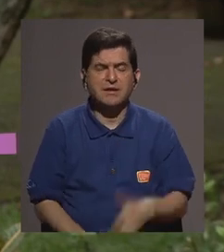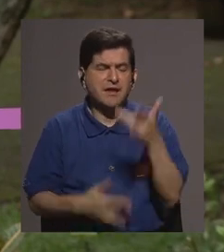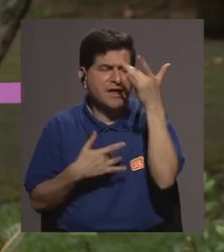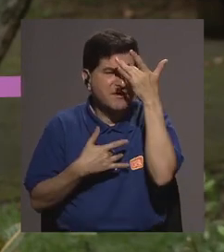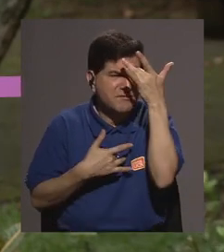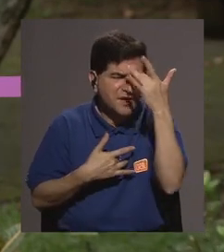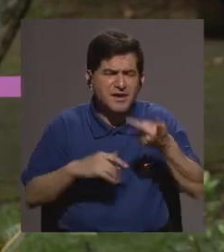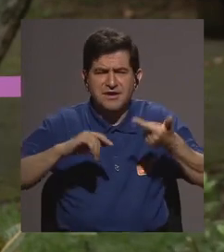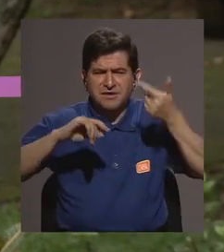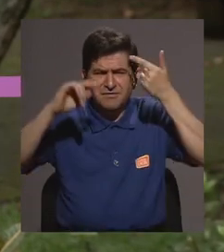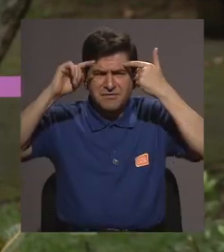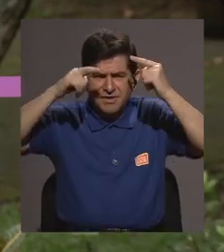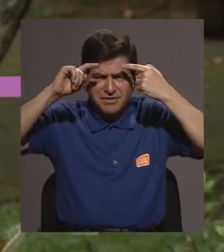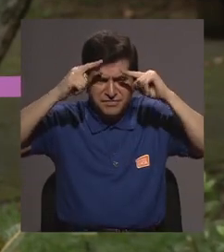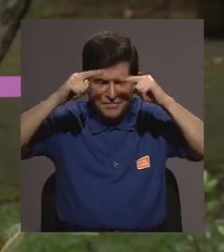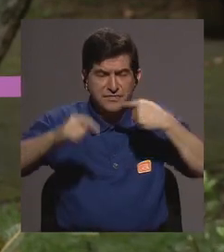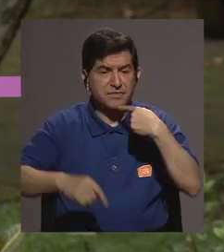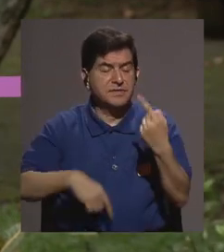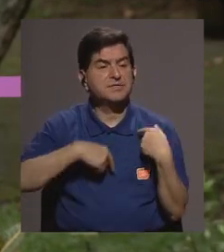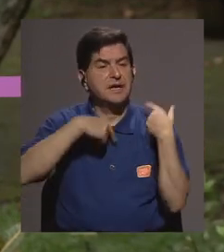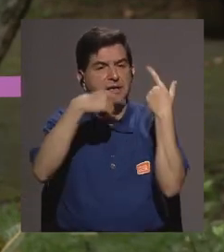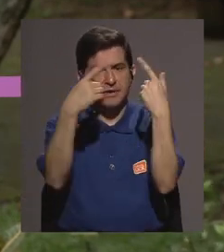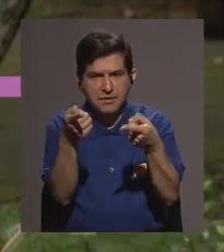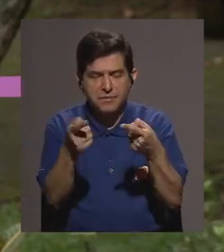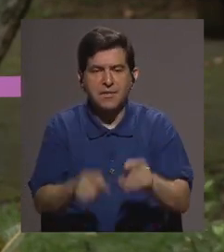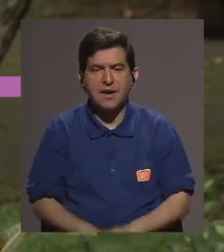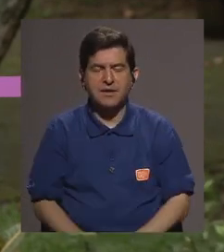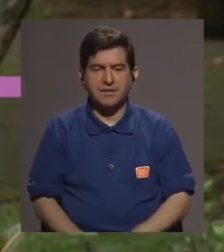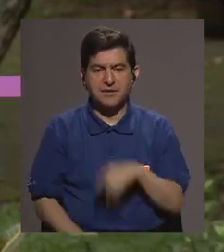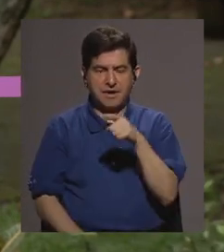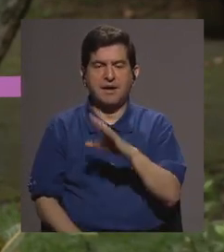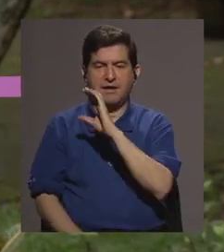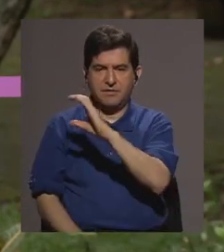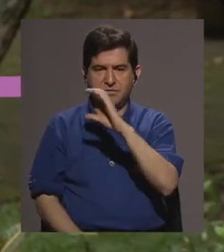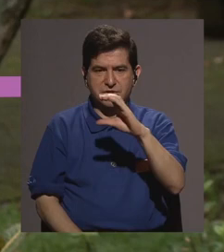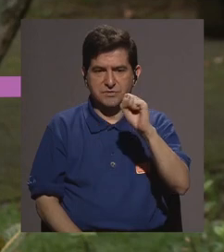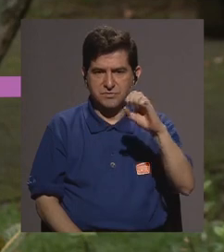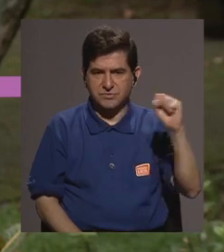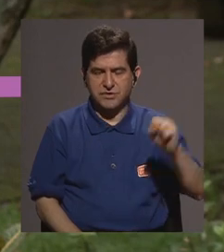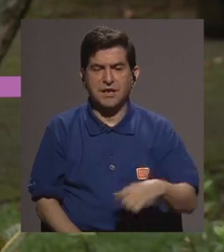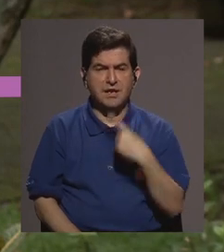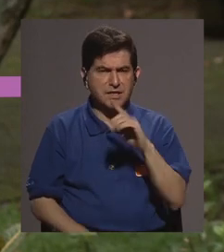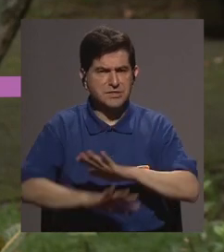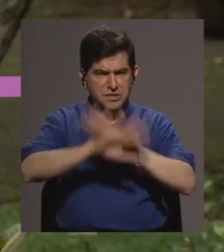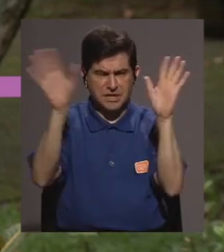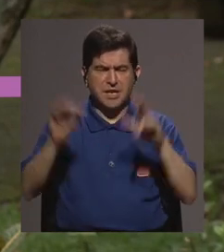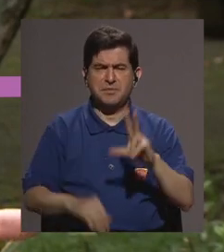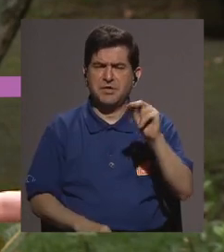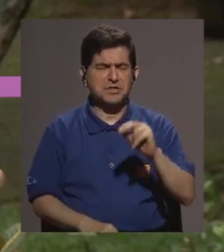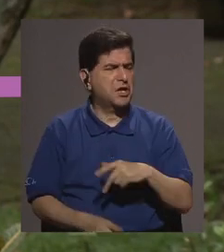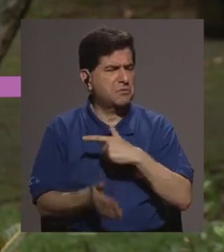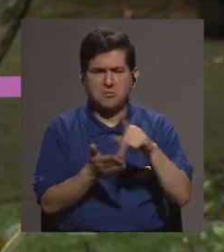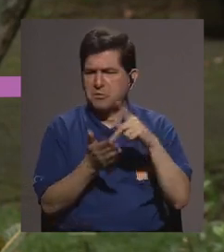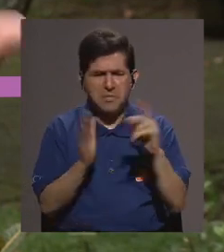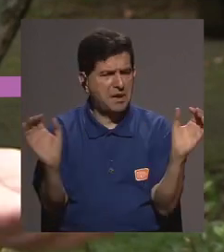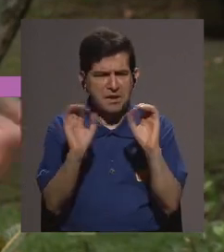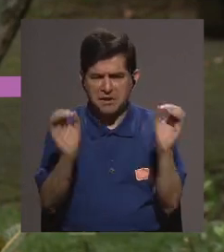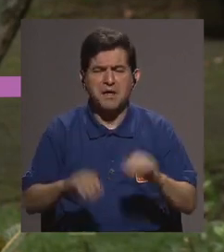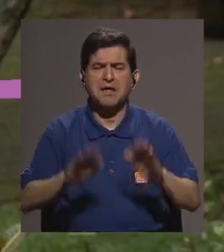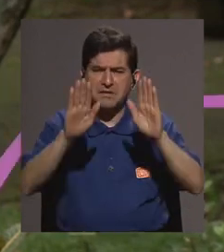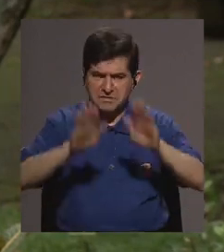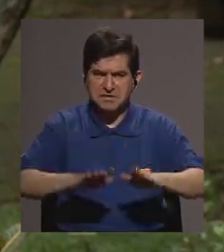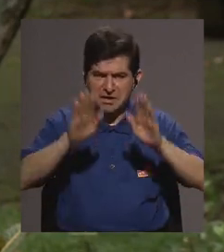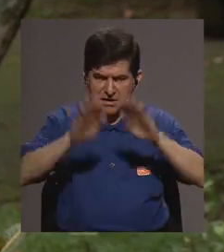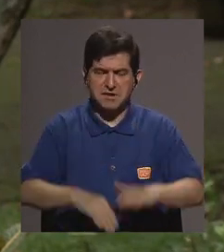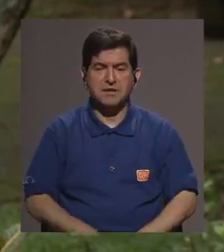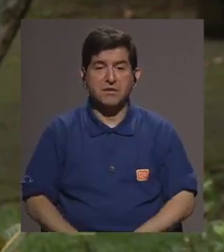fiebre dolor de cabeza o algo instarlo a que vaya al seguro social y decirle las cosas claras oye no te van a cobrar tranquilo no hay problema porque